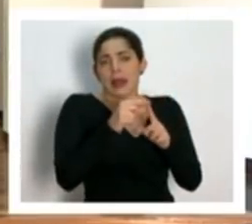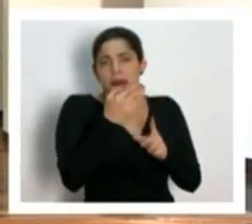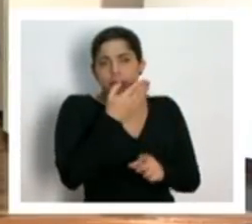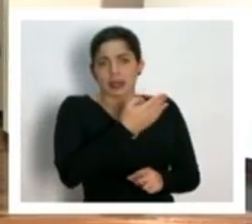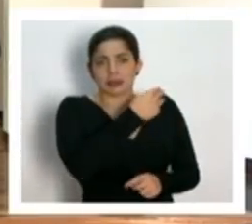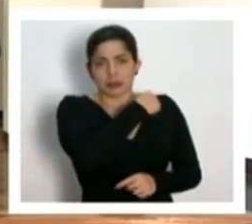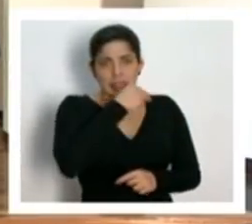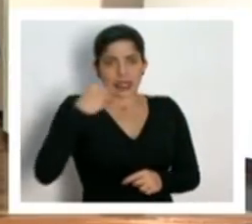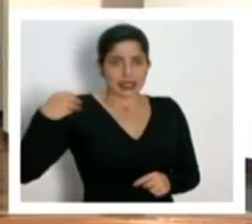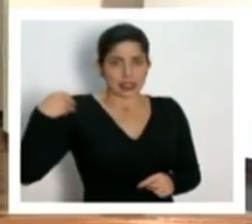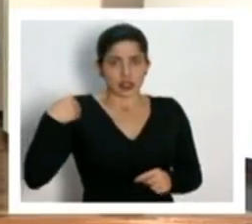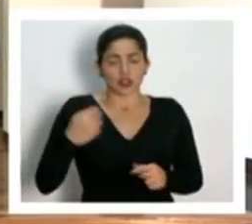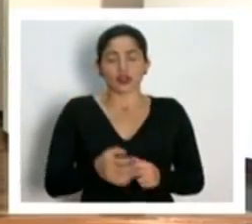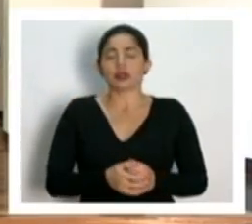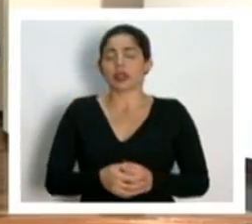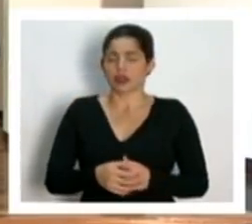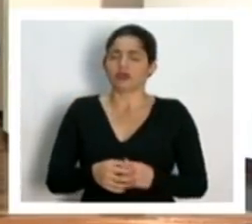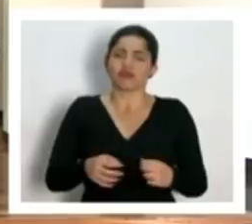ministro,